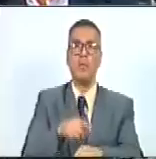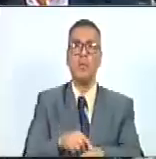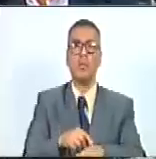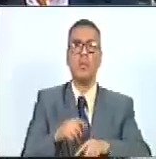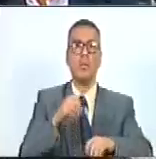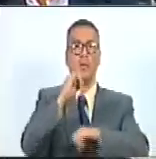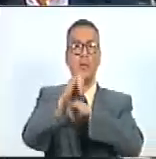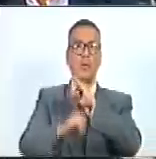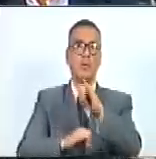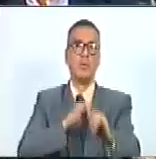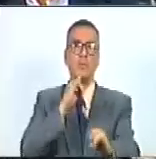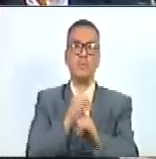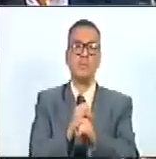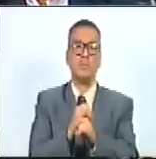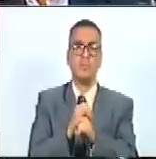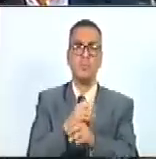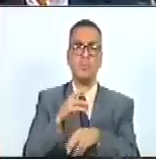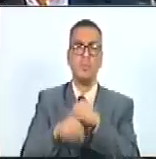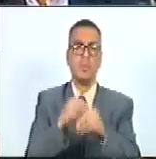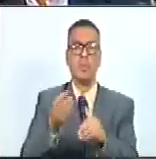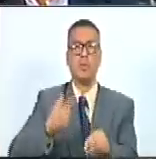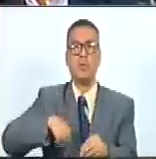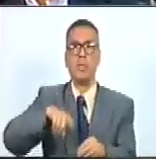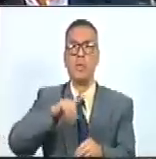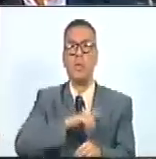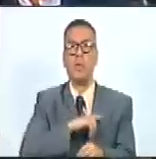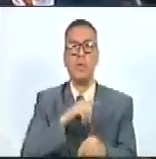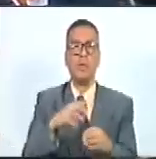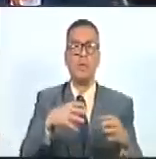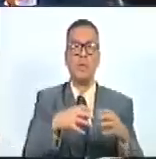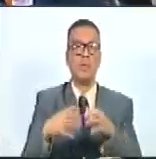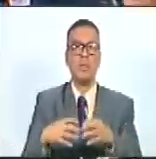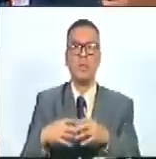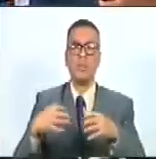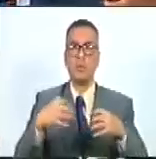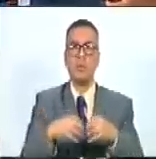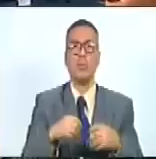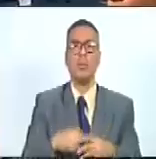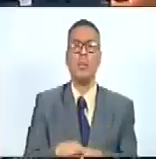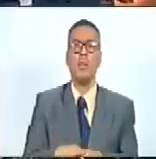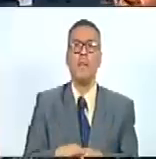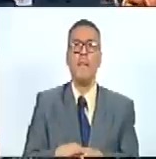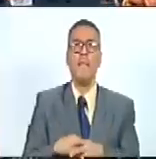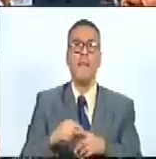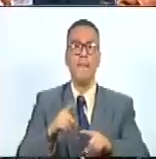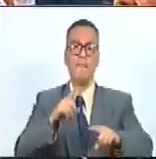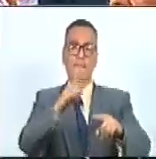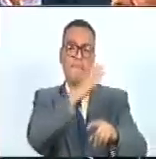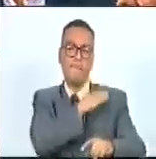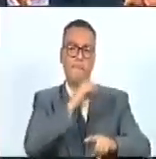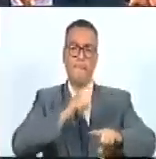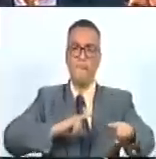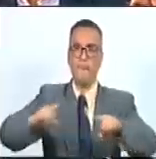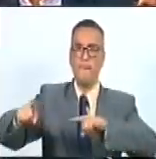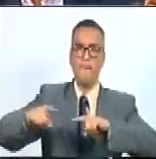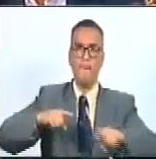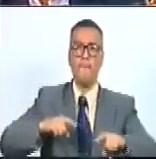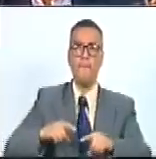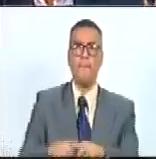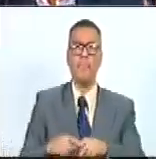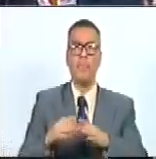internacional internacional denominémoslo así de las tropas que combatieron bajo el mando del